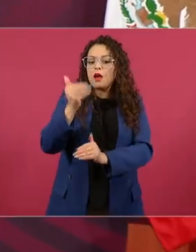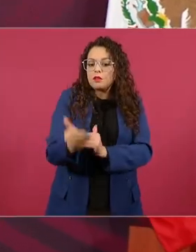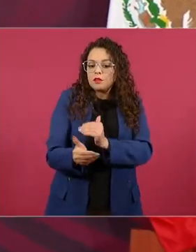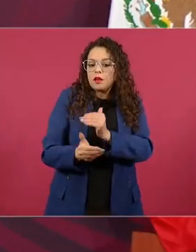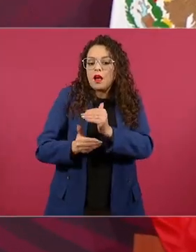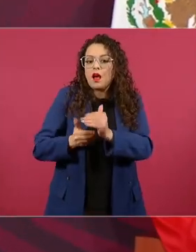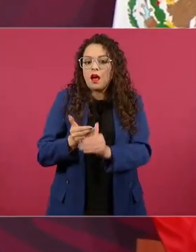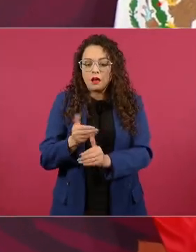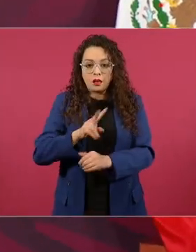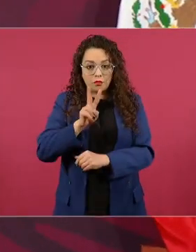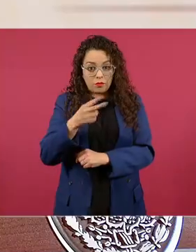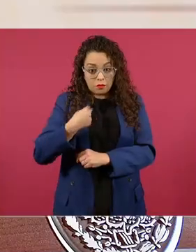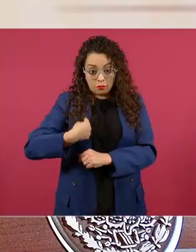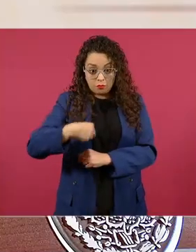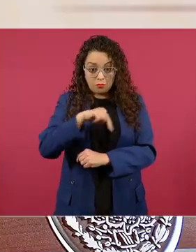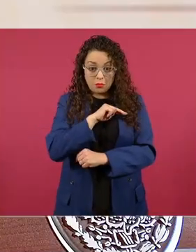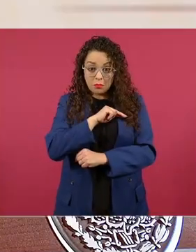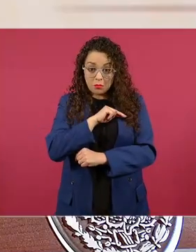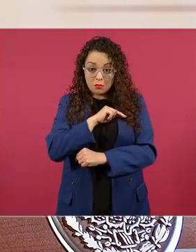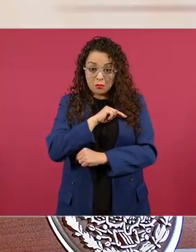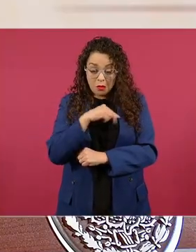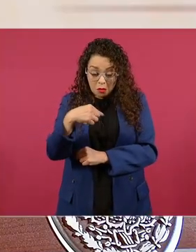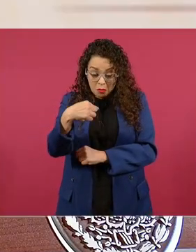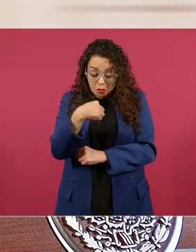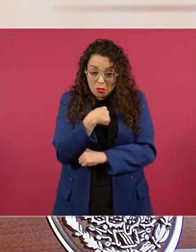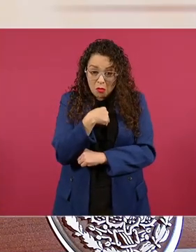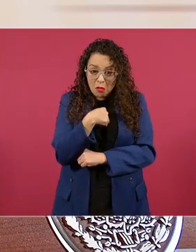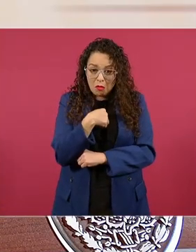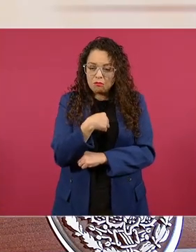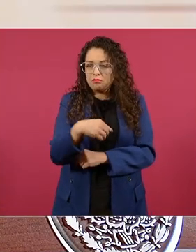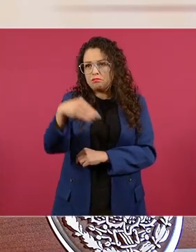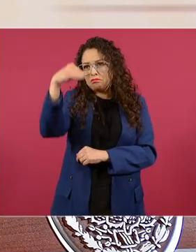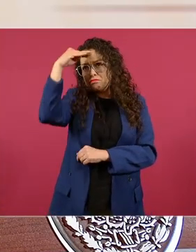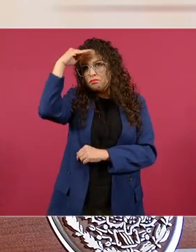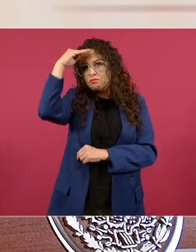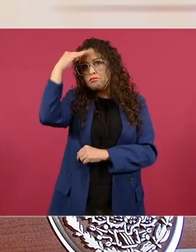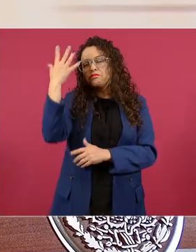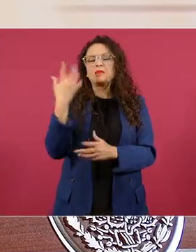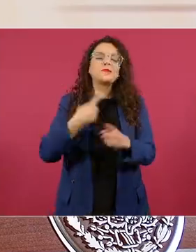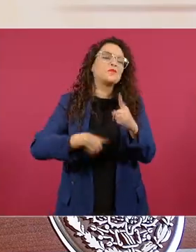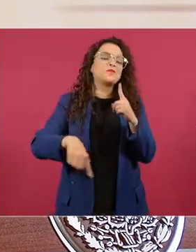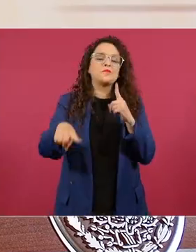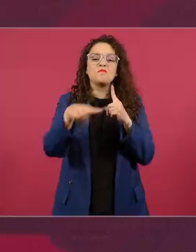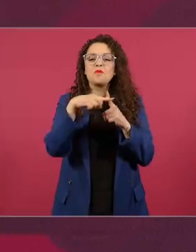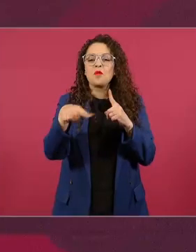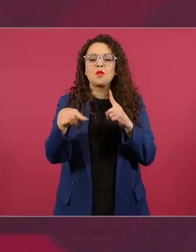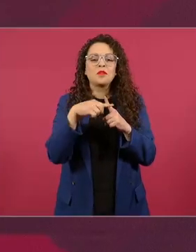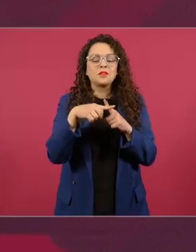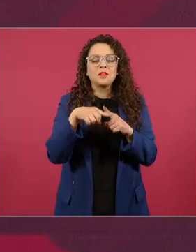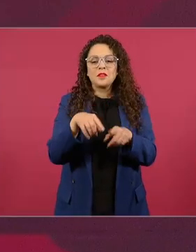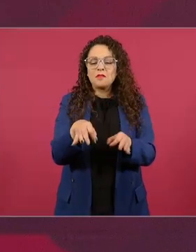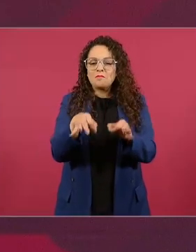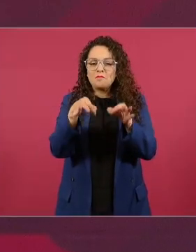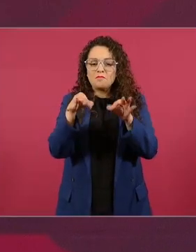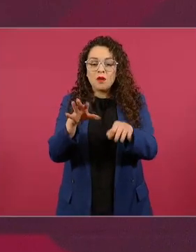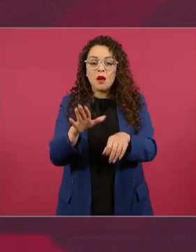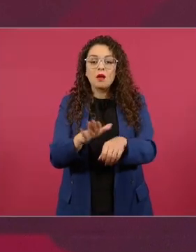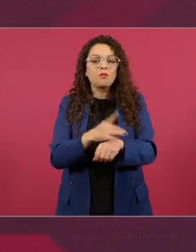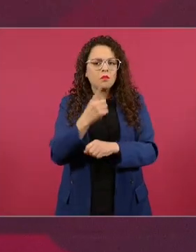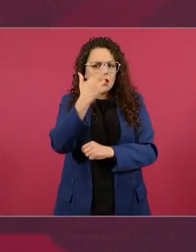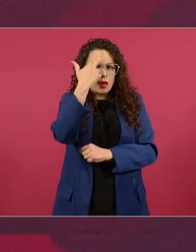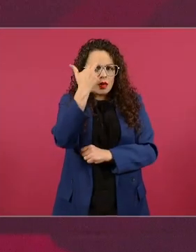optimista muy optimista porque me consta